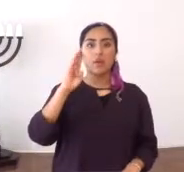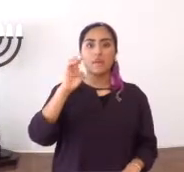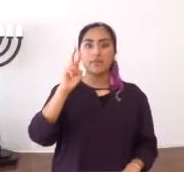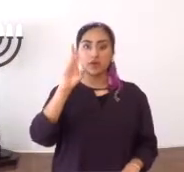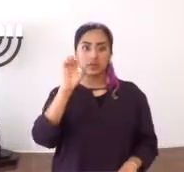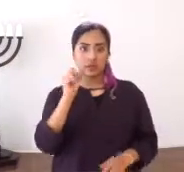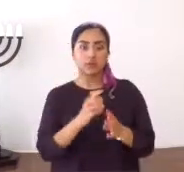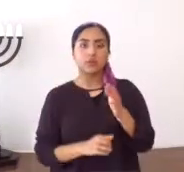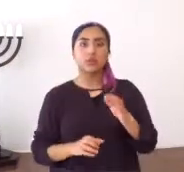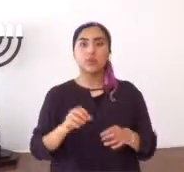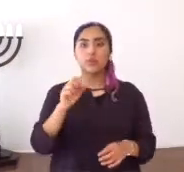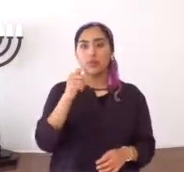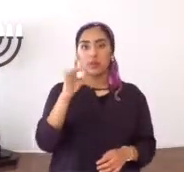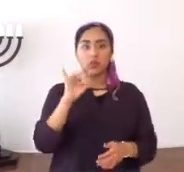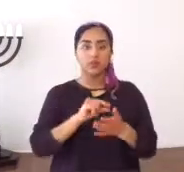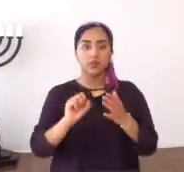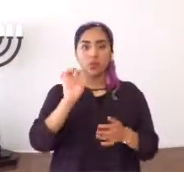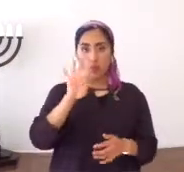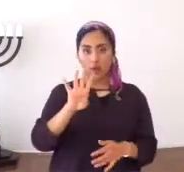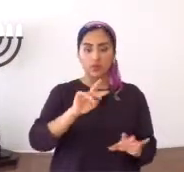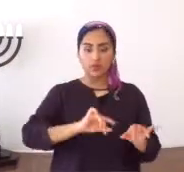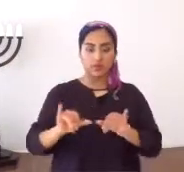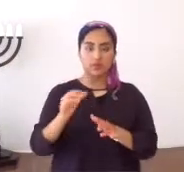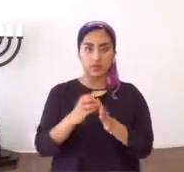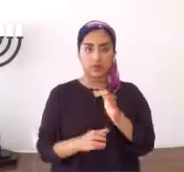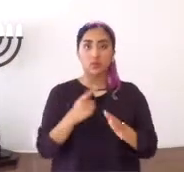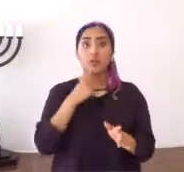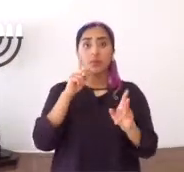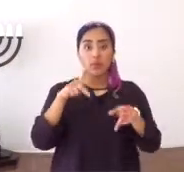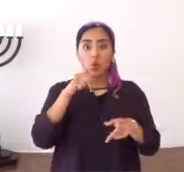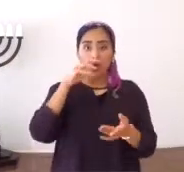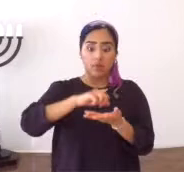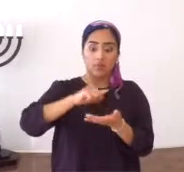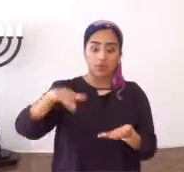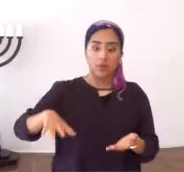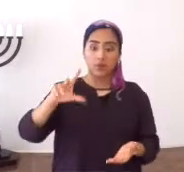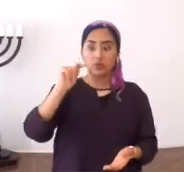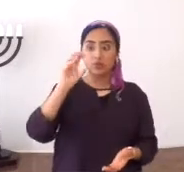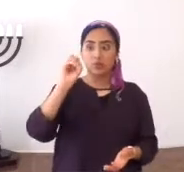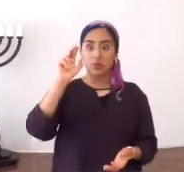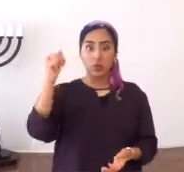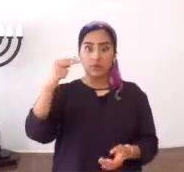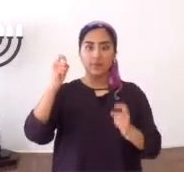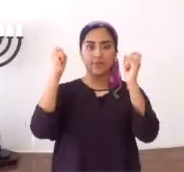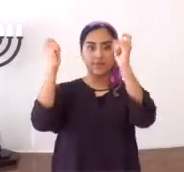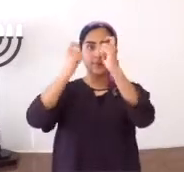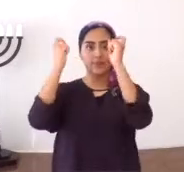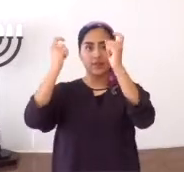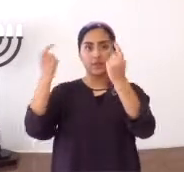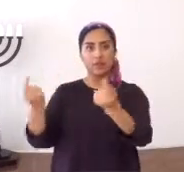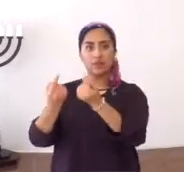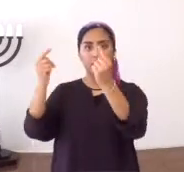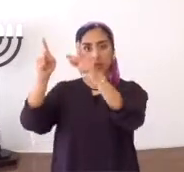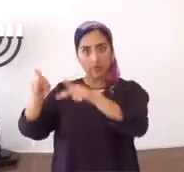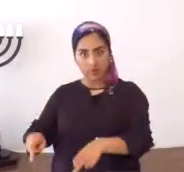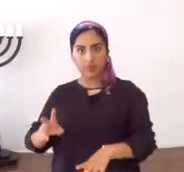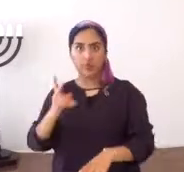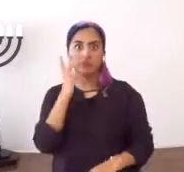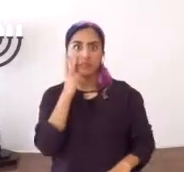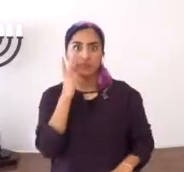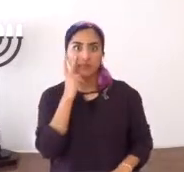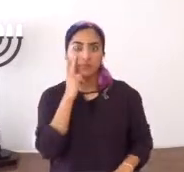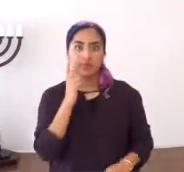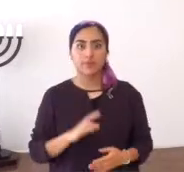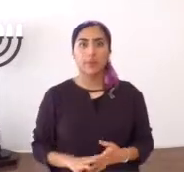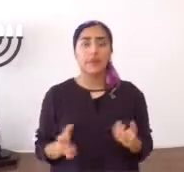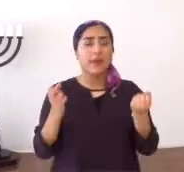en proverbios 28, verso 4, dice, ahí mismo, en el mismo capítulo, que dejan la Torah, exaltan a los